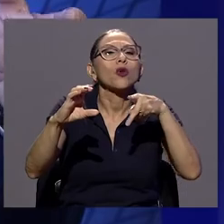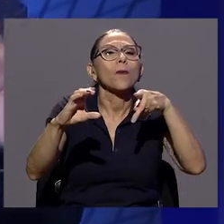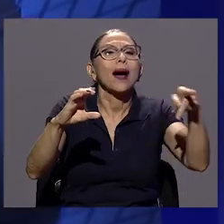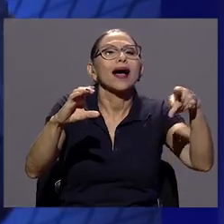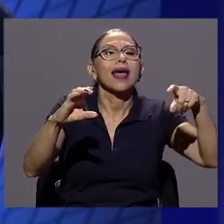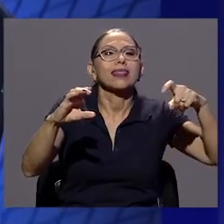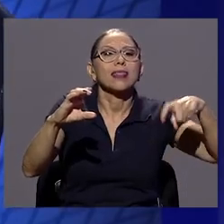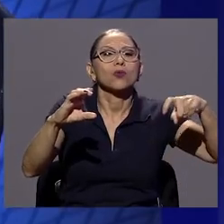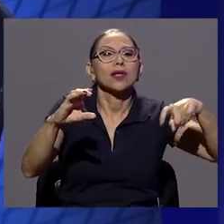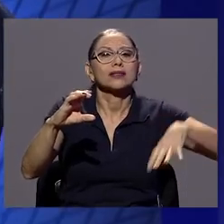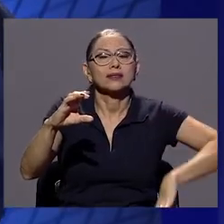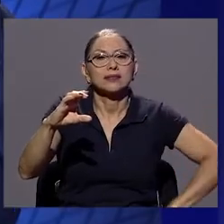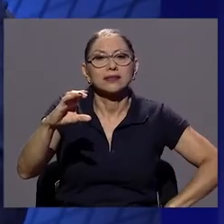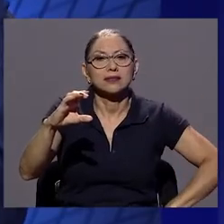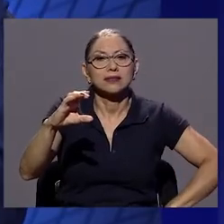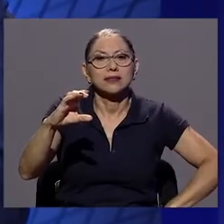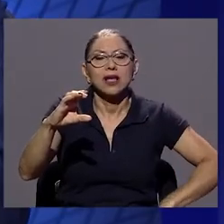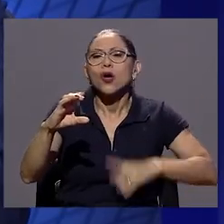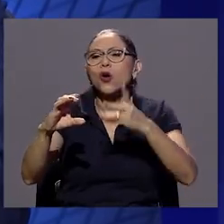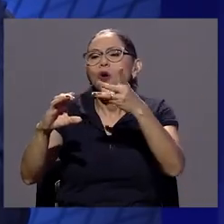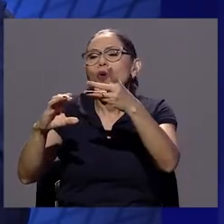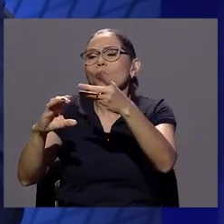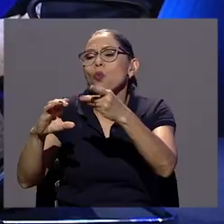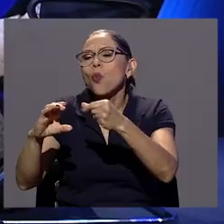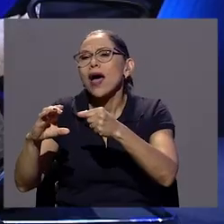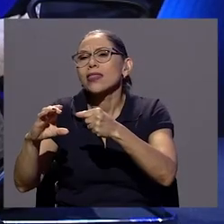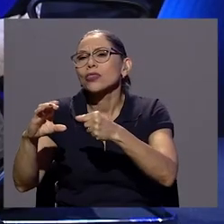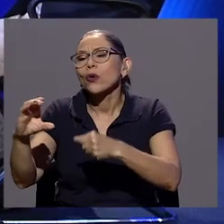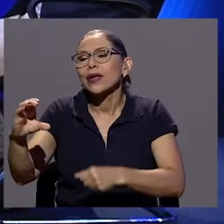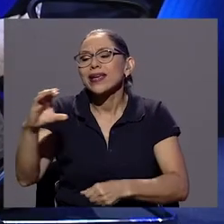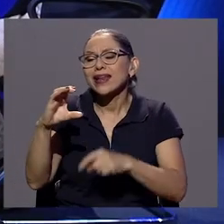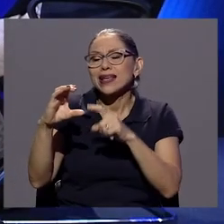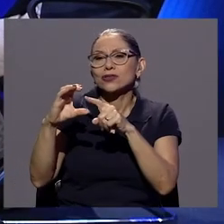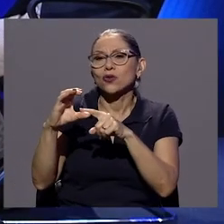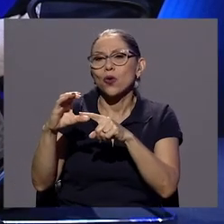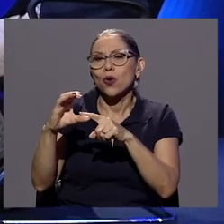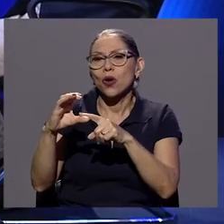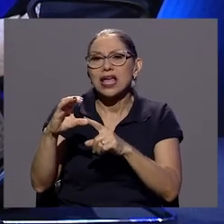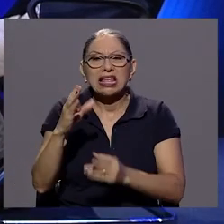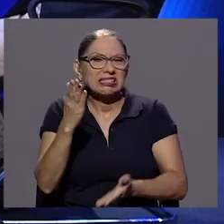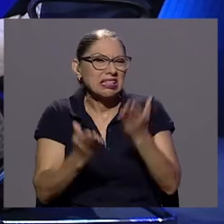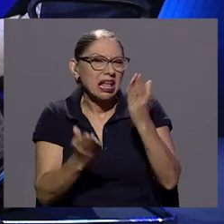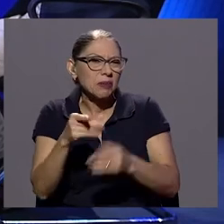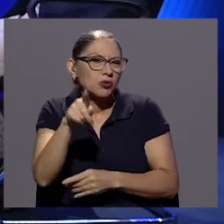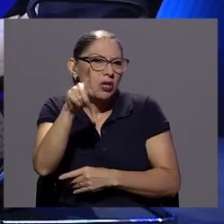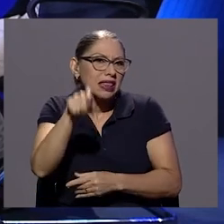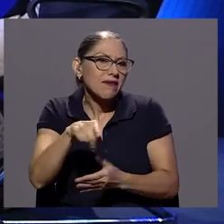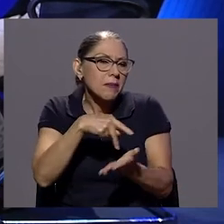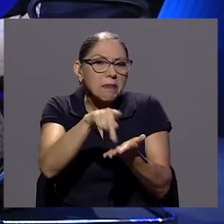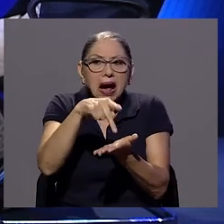día en deudas y cuánto tiene de ingreso. Si uno tiene un compromiso que más o menos anda en el orden del 33,